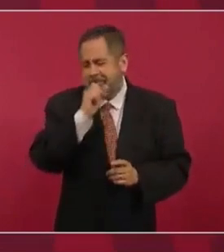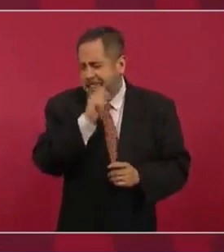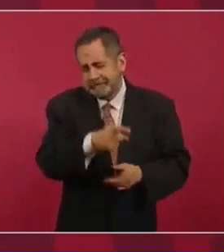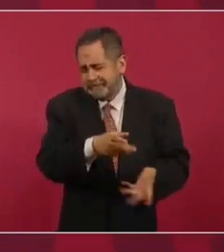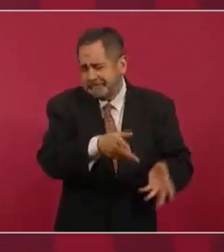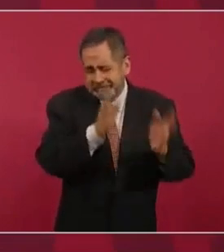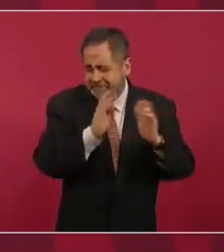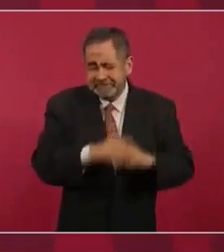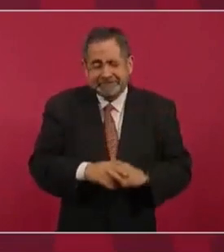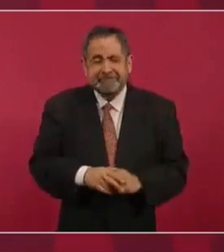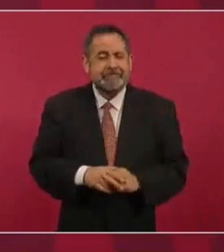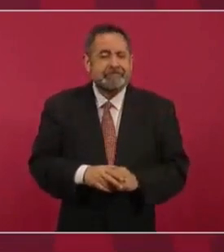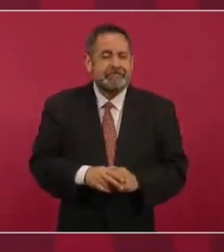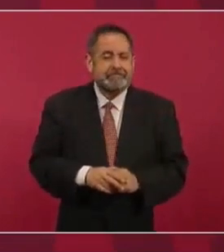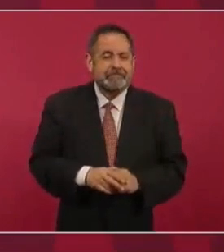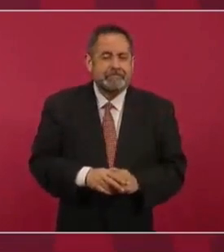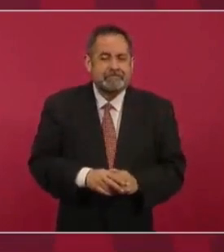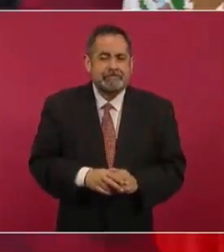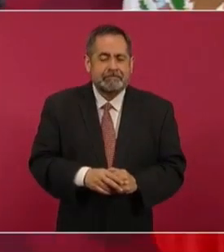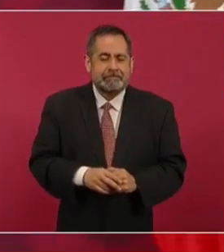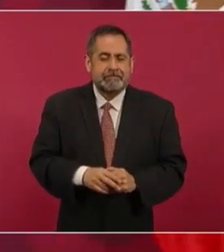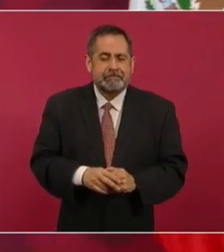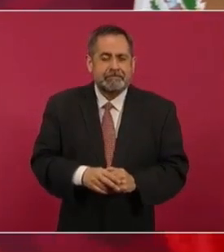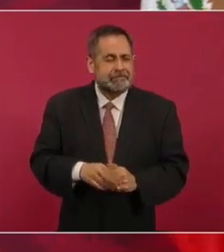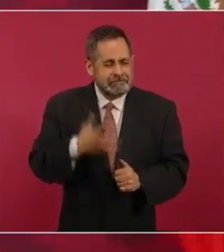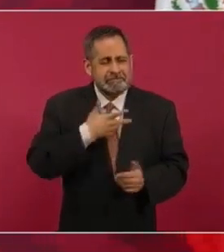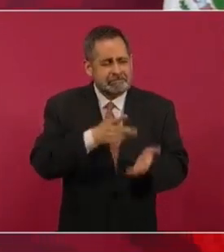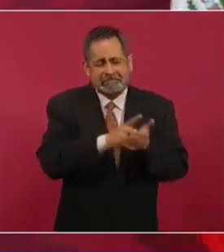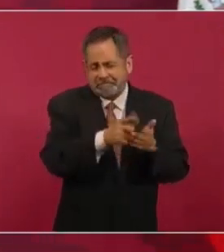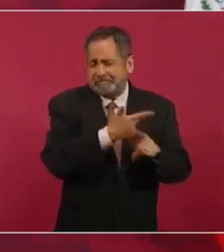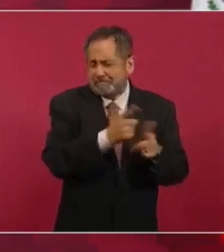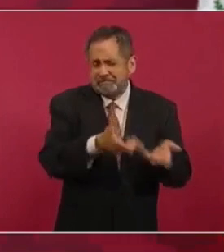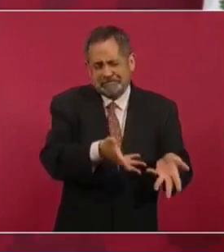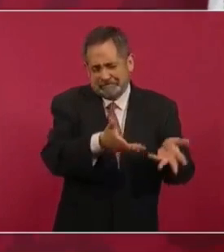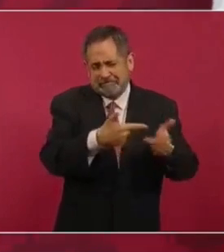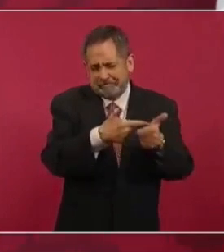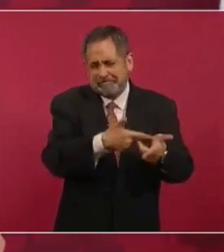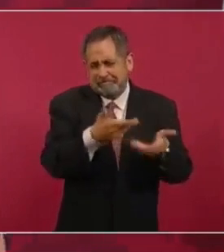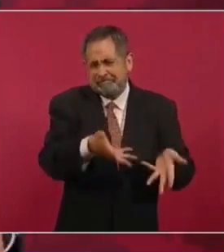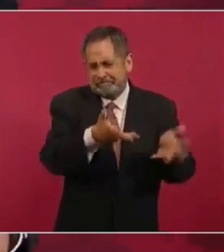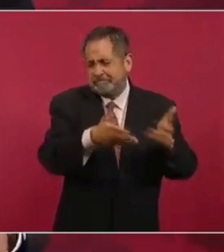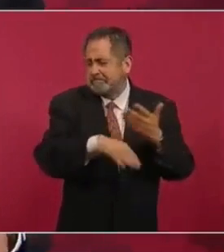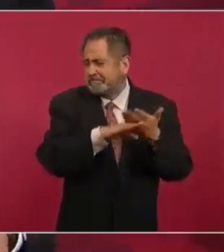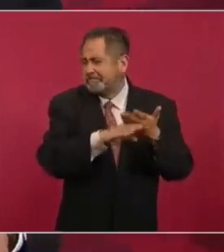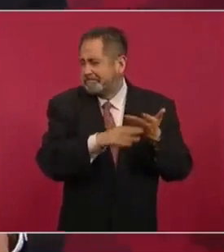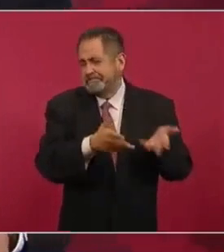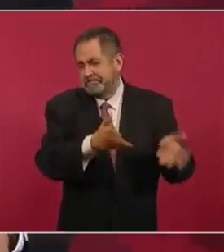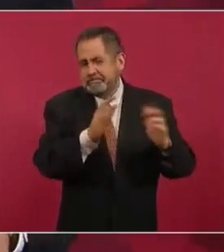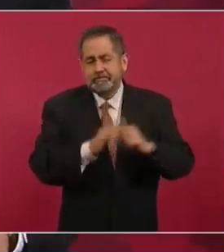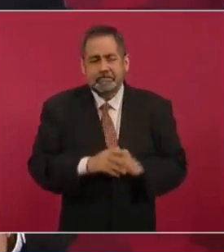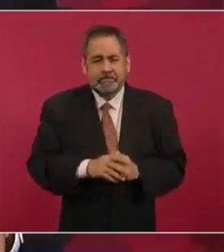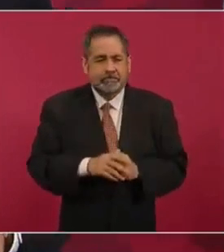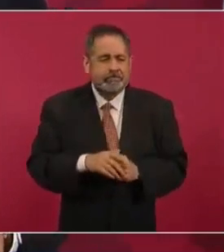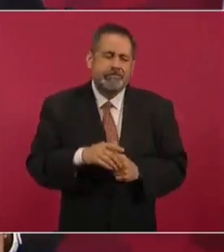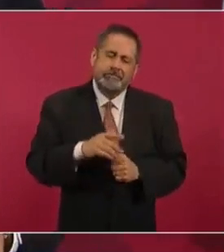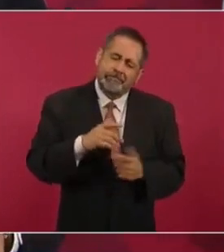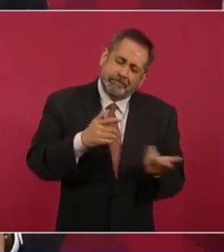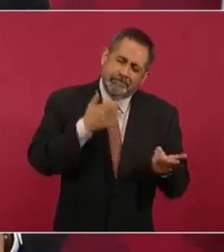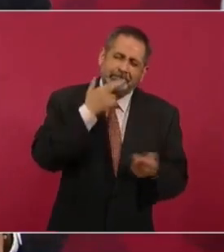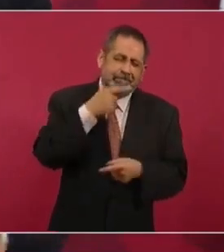tienen derecho a hacerlo. Lo mejor sería por ética